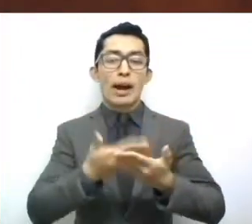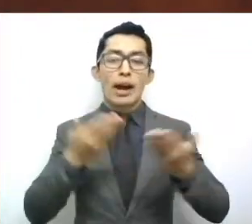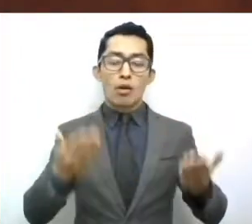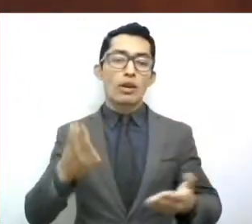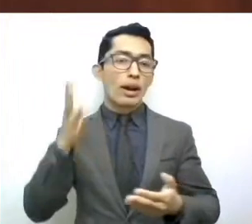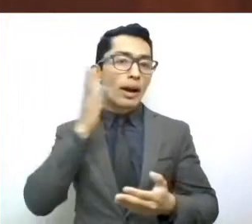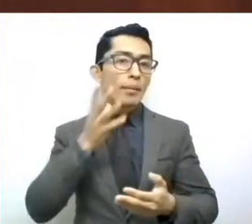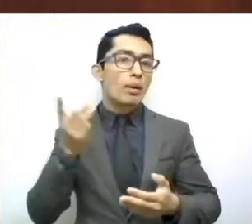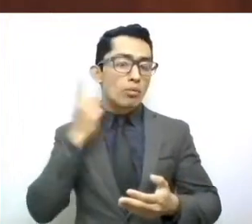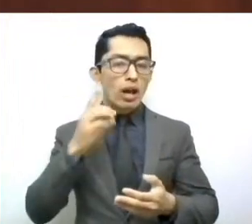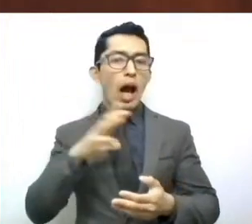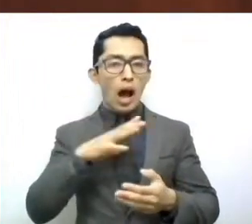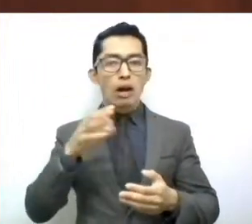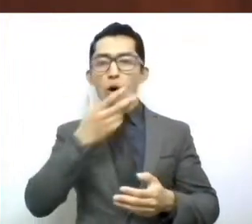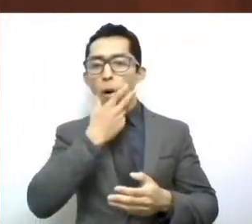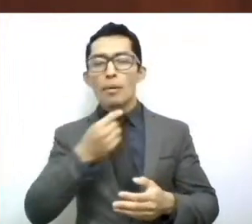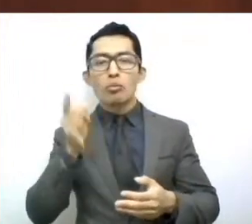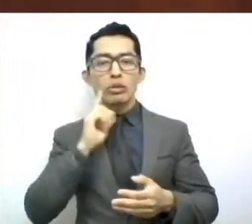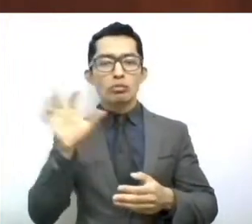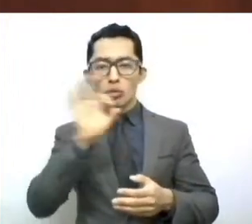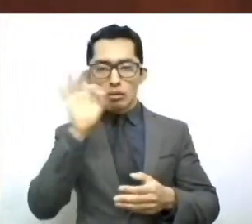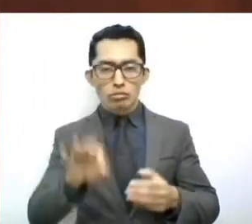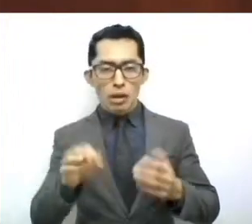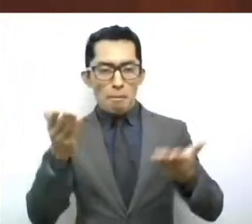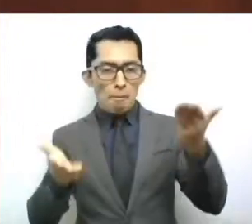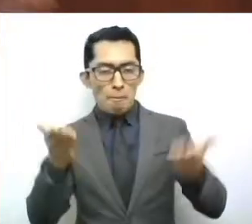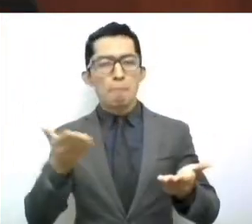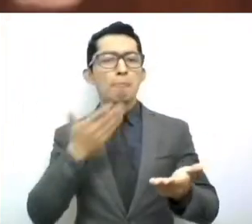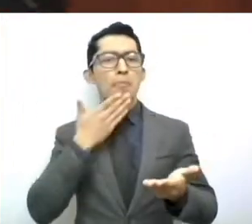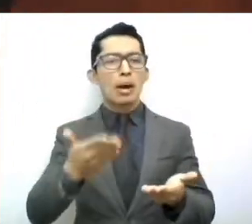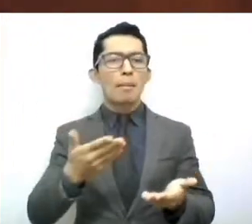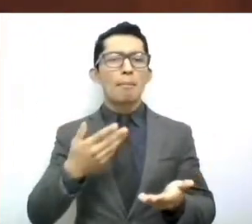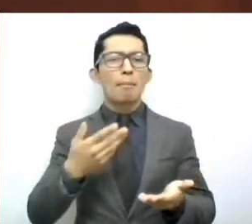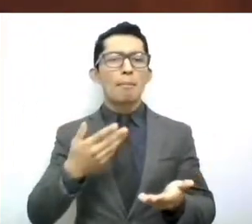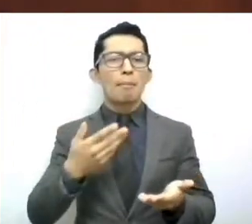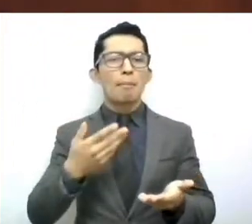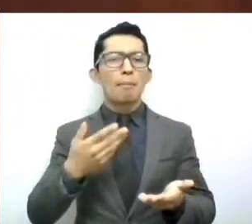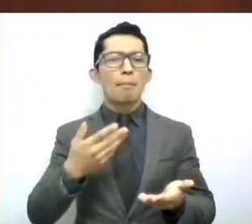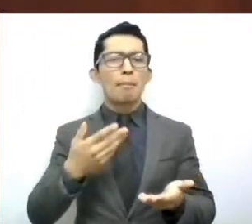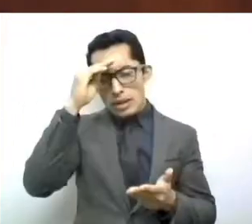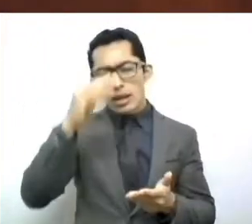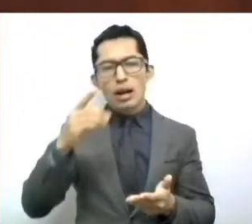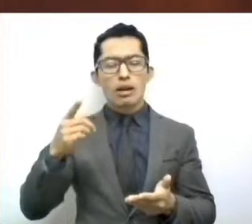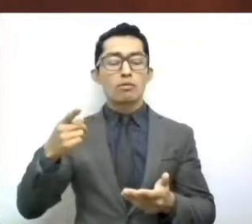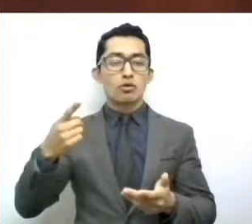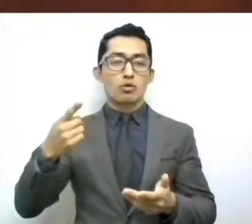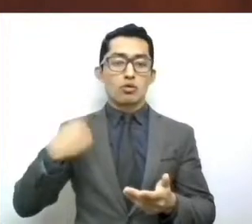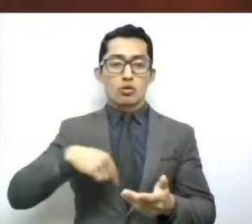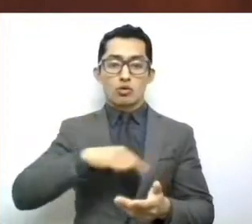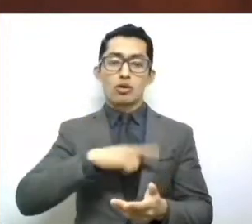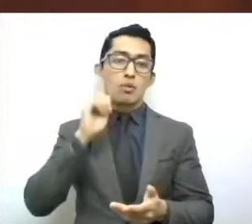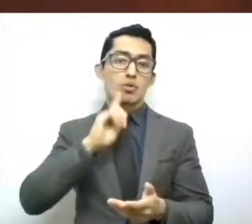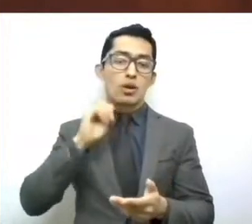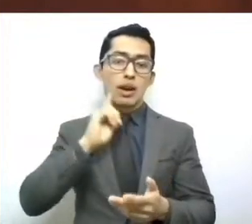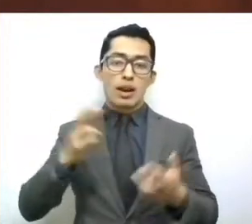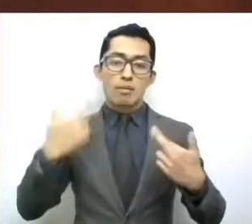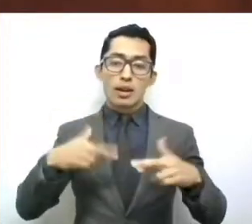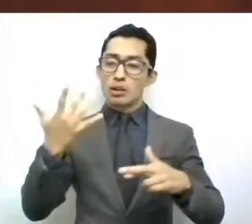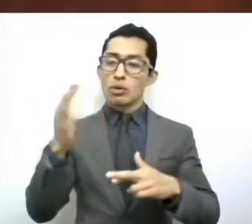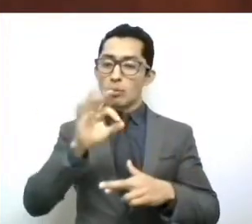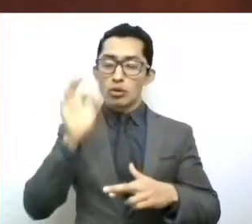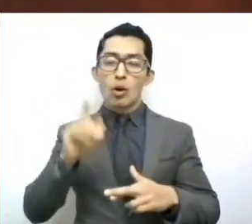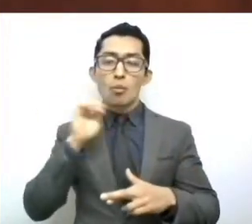no basta con que las mujeres estemos representando el 50%, sino que es